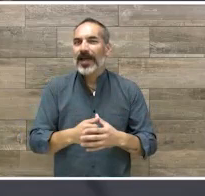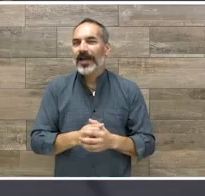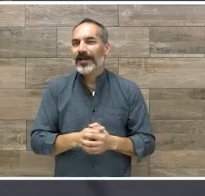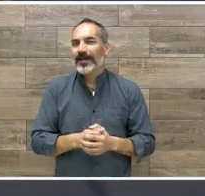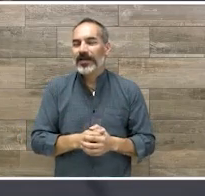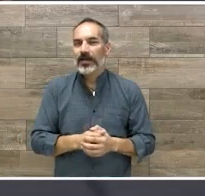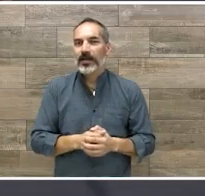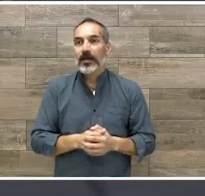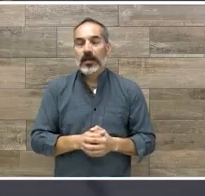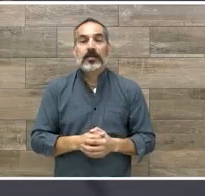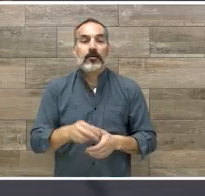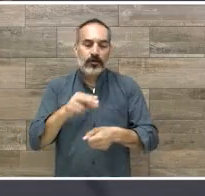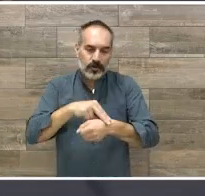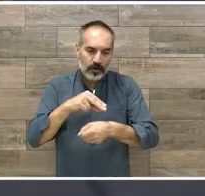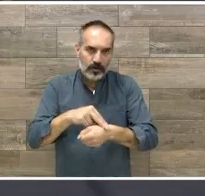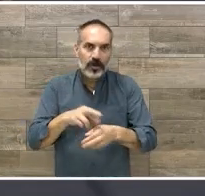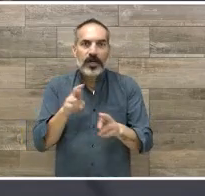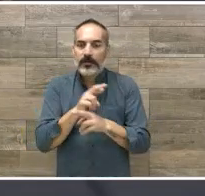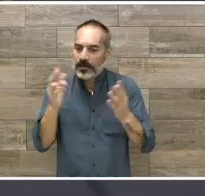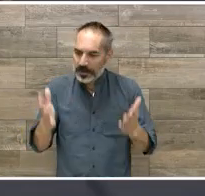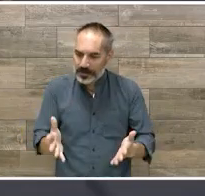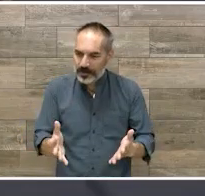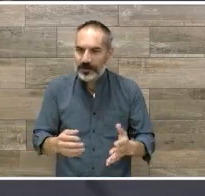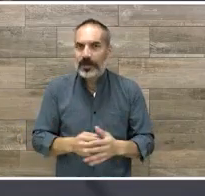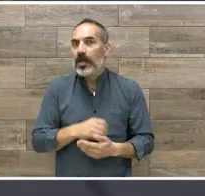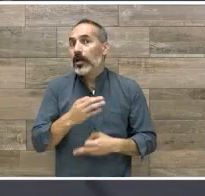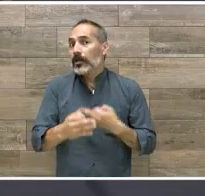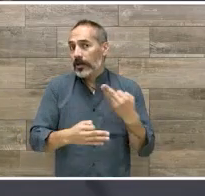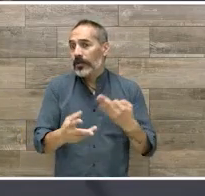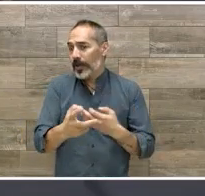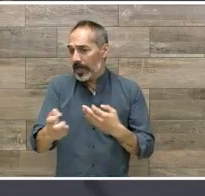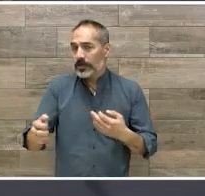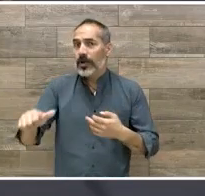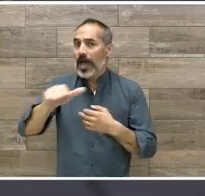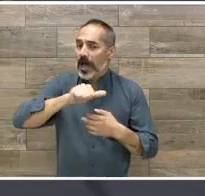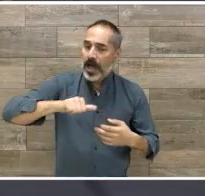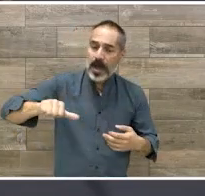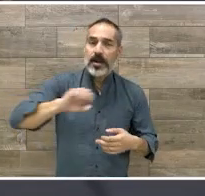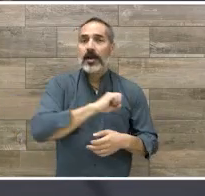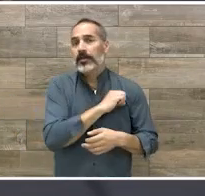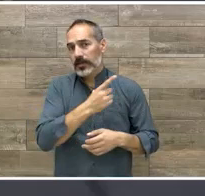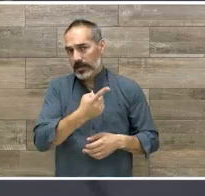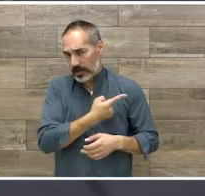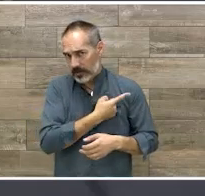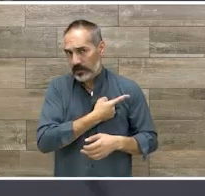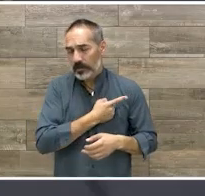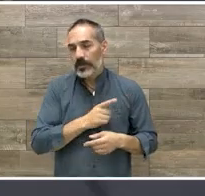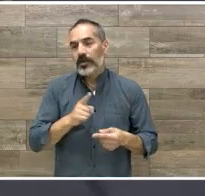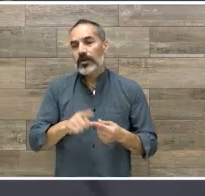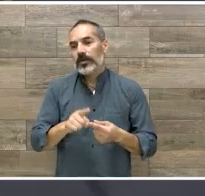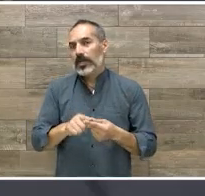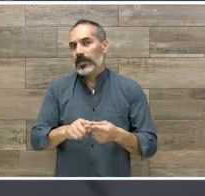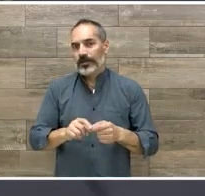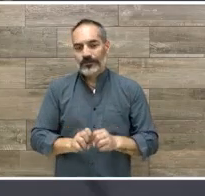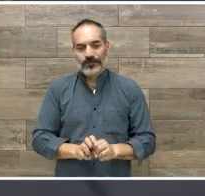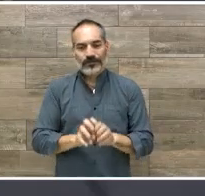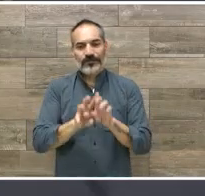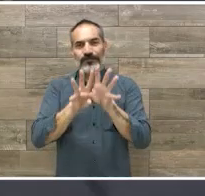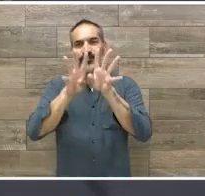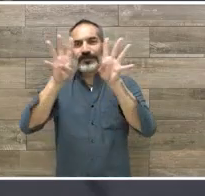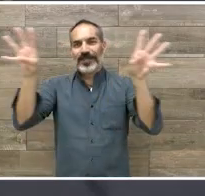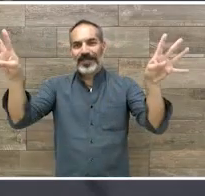médico en rehabilitación que claro que también ellos se enfocan o sea, es una rama también muy amplia su formación de